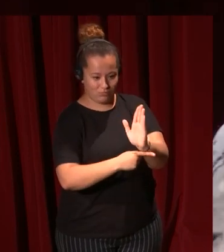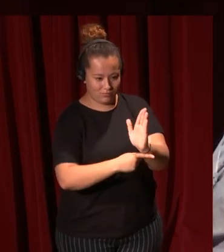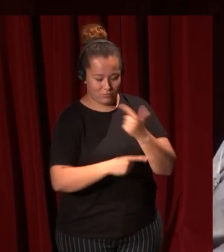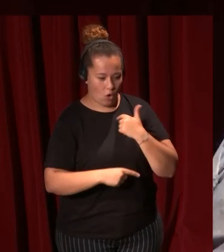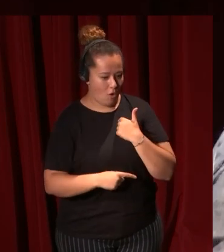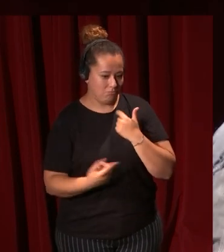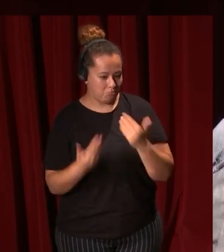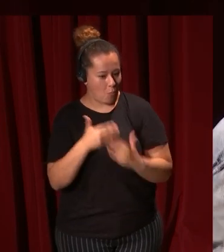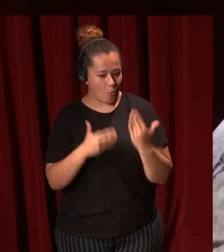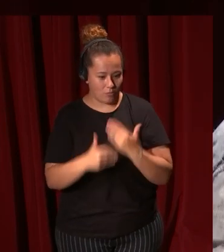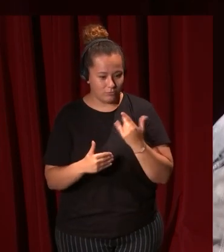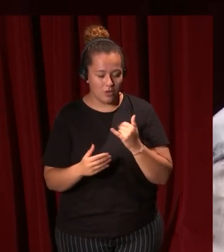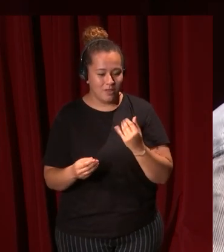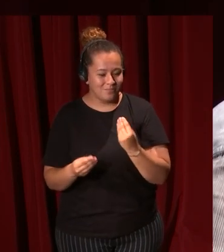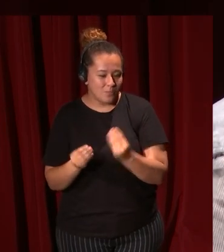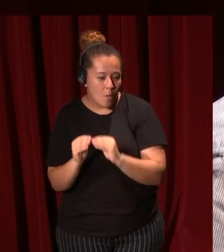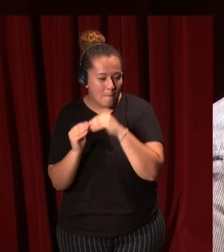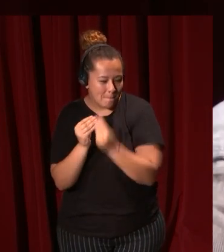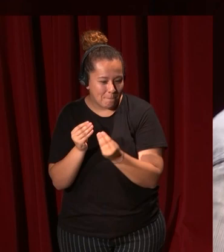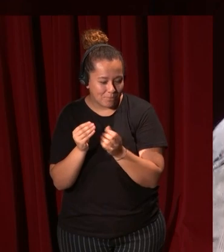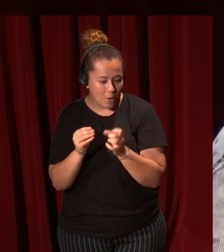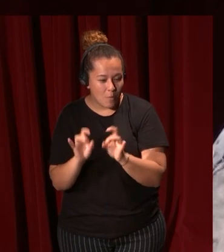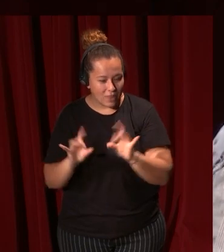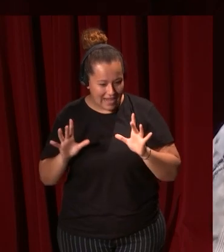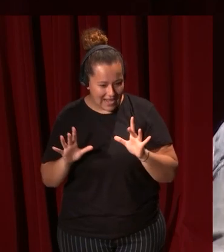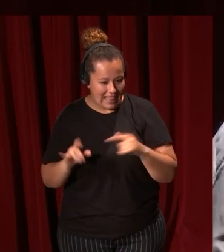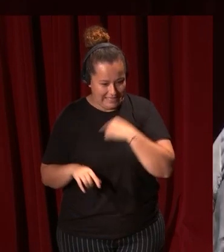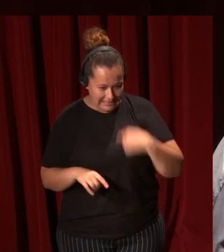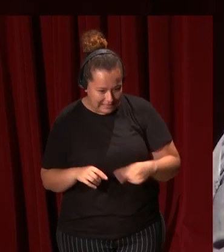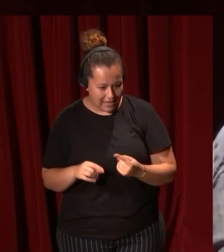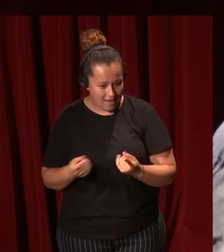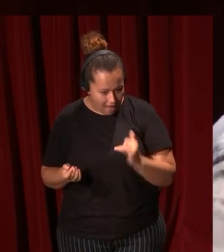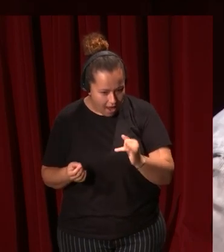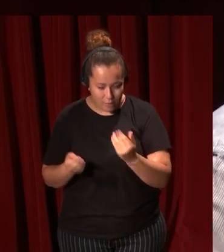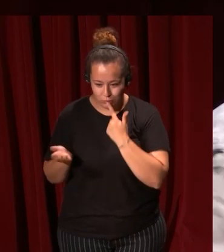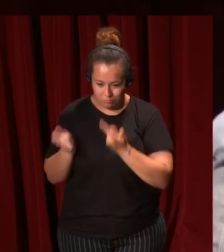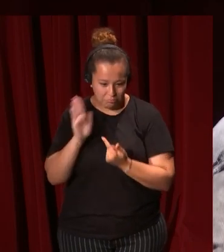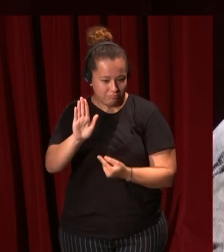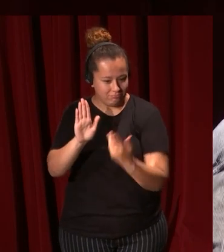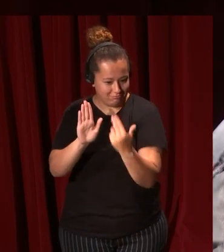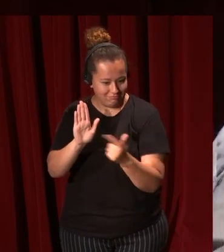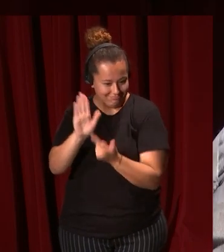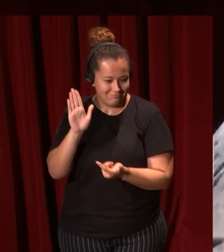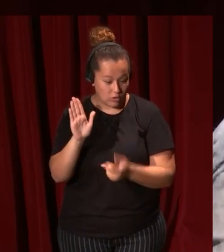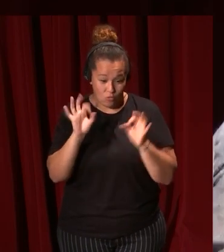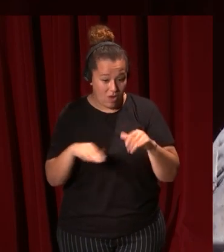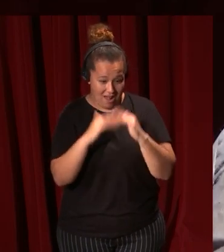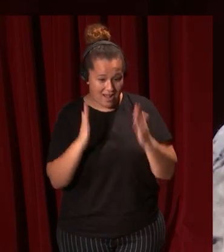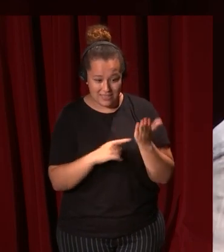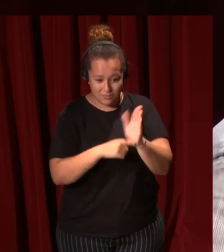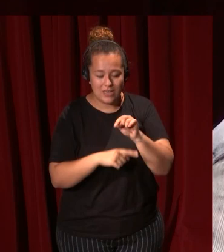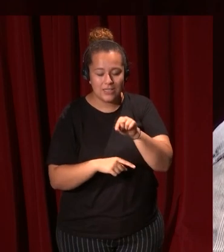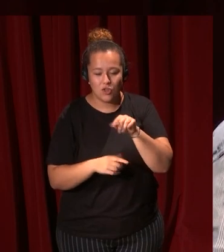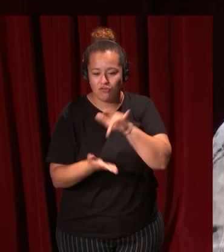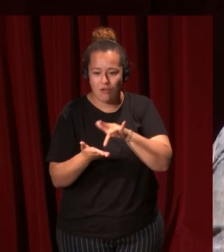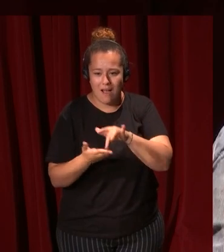cosmopolita coleccionando porcelana de China o conchas del océano Índico y los muestra en los cuadros igual que los muestra en casa y esto sucede en todos